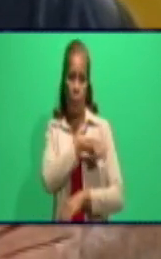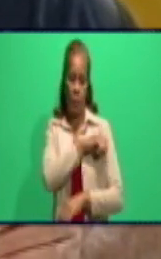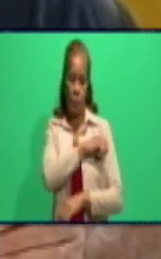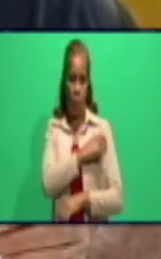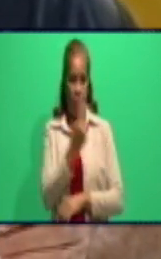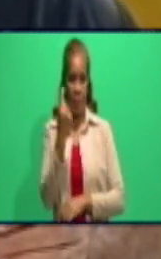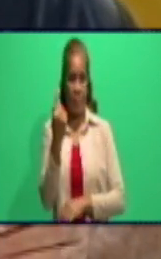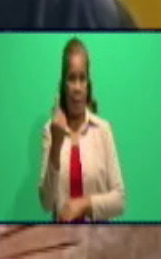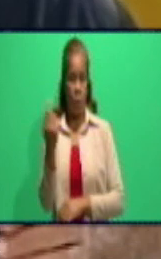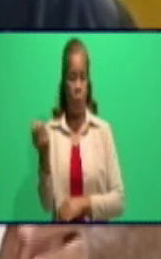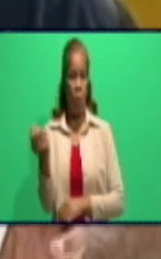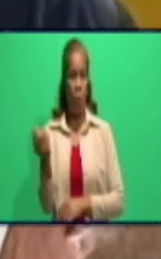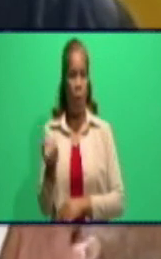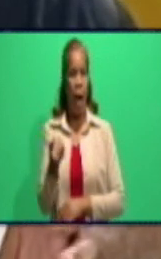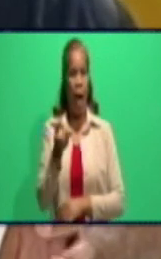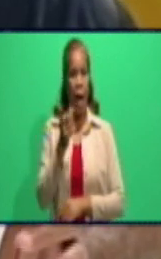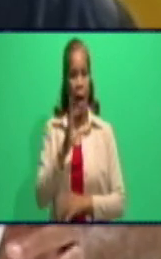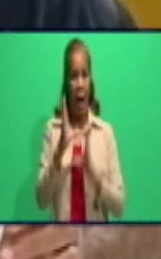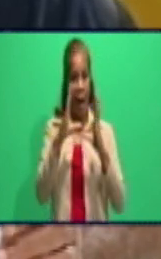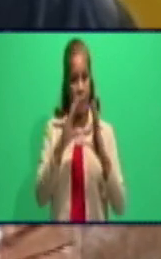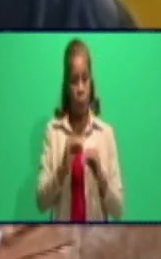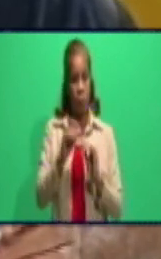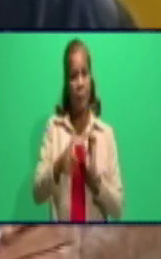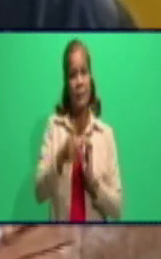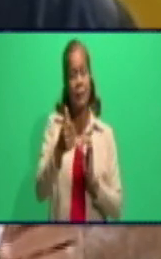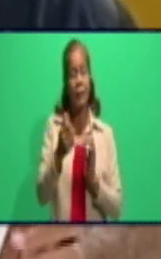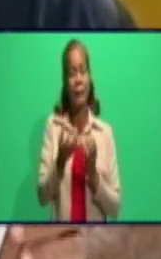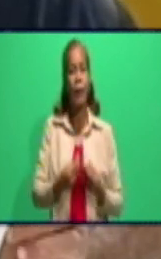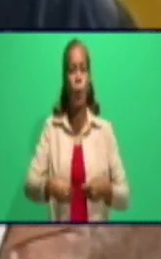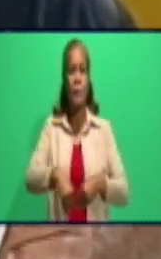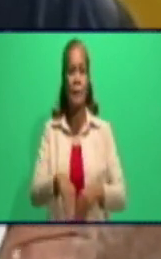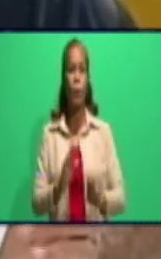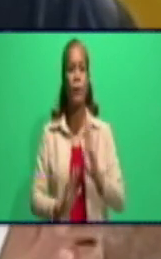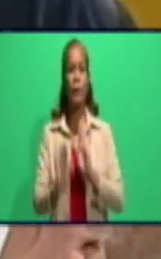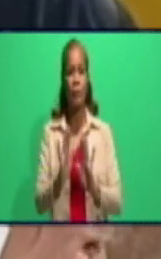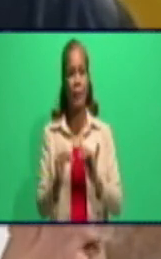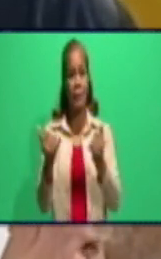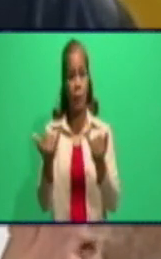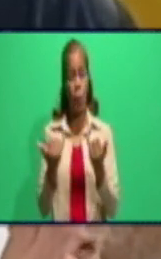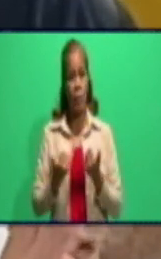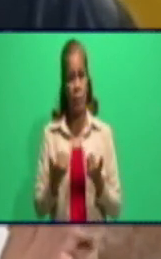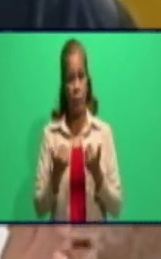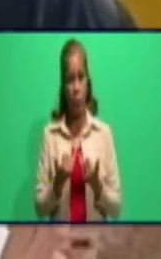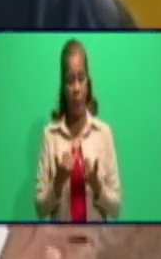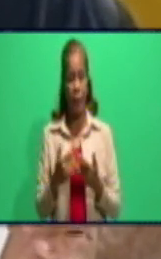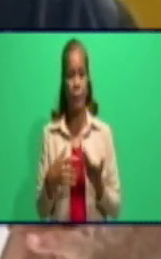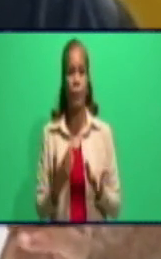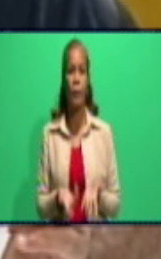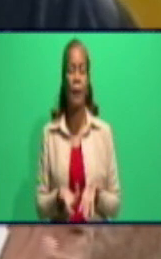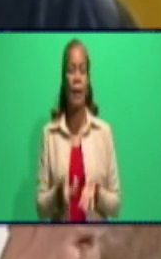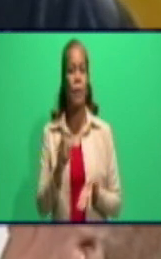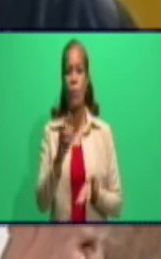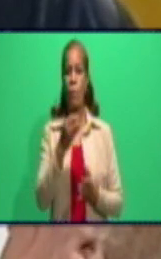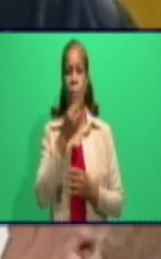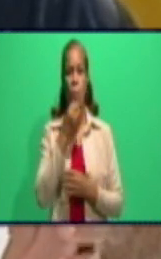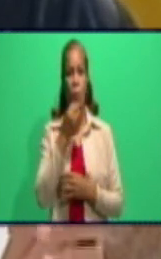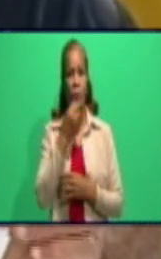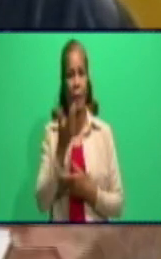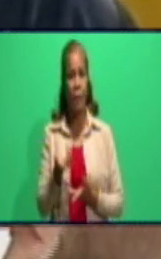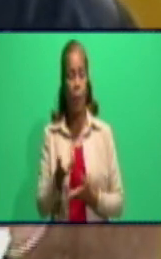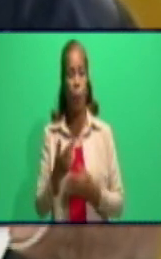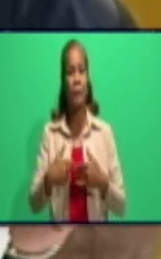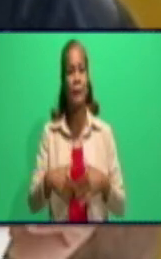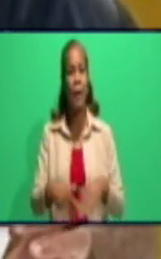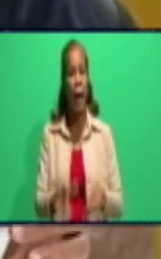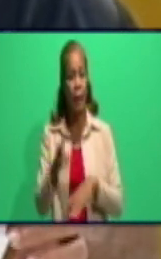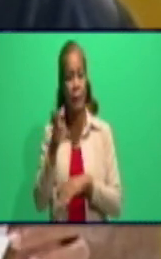recibimos ayer en la noche del presidente del Consejo de Defensa en la provincia, donde nos indicaba que no podemos descuidar, o sea, estamos